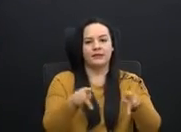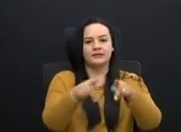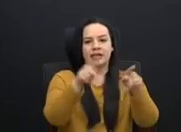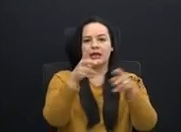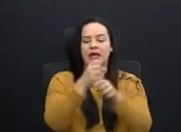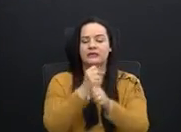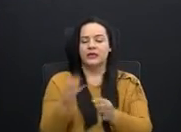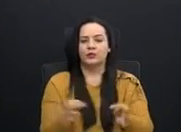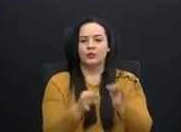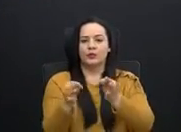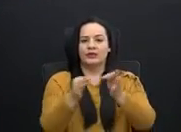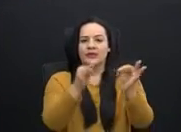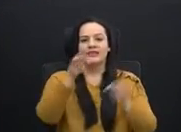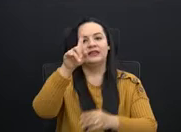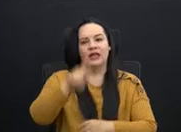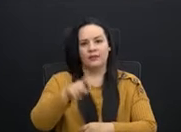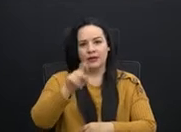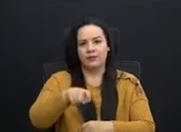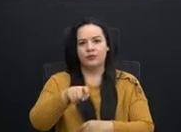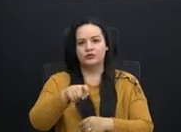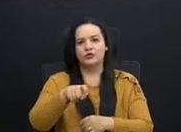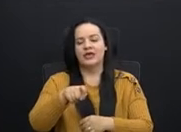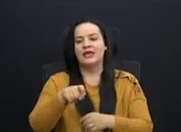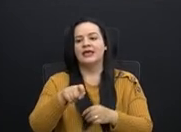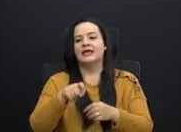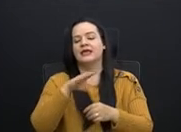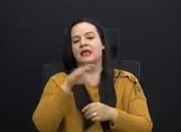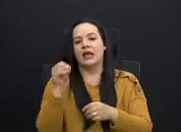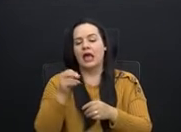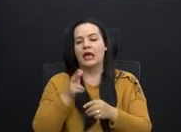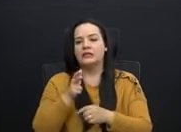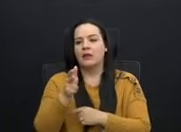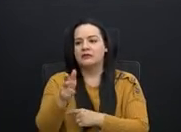turismo, tenemos que pasar por una serie de cantones.